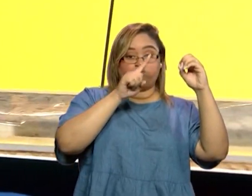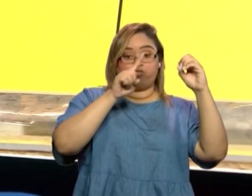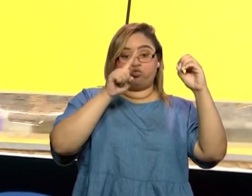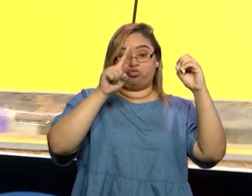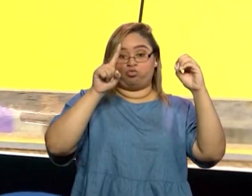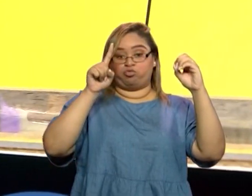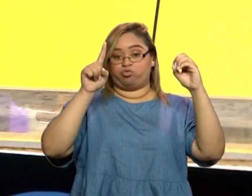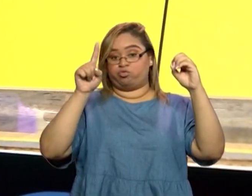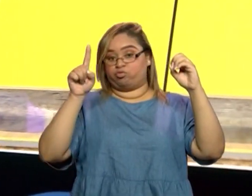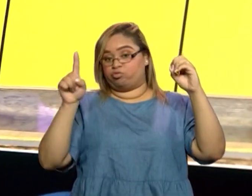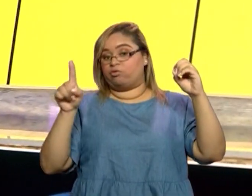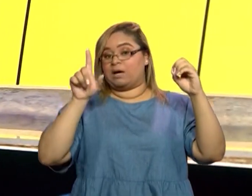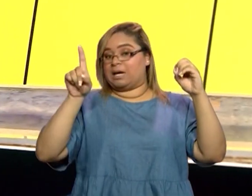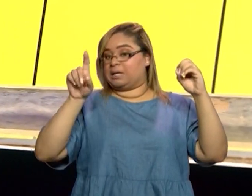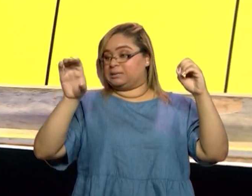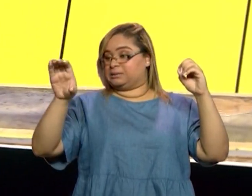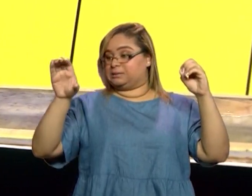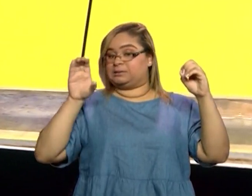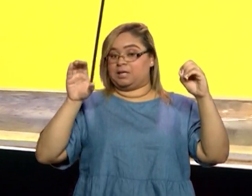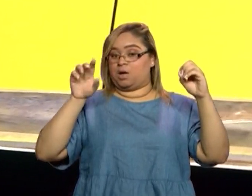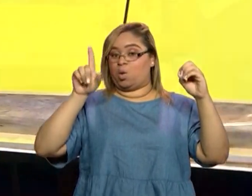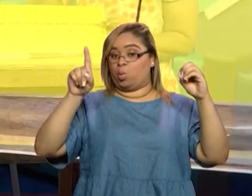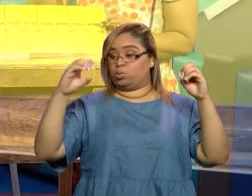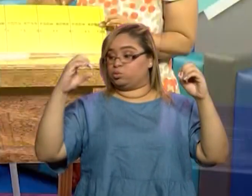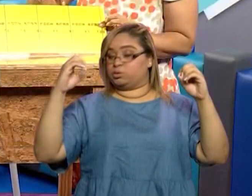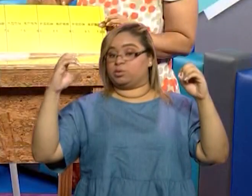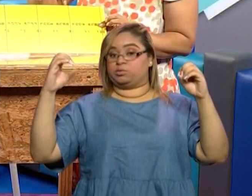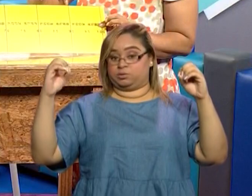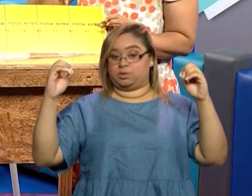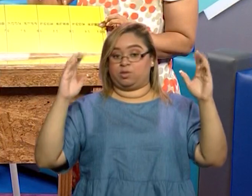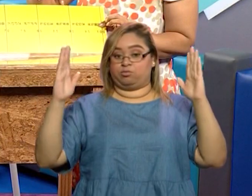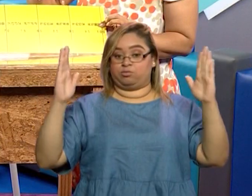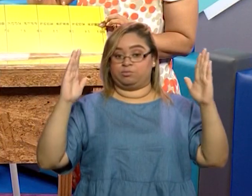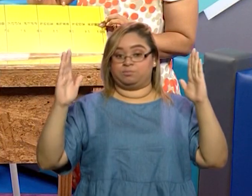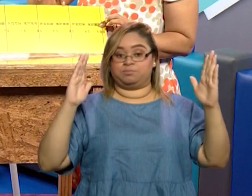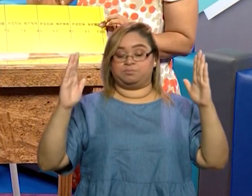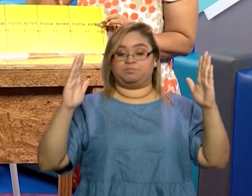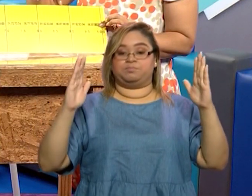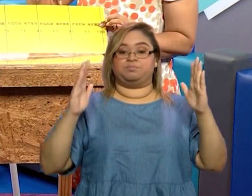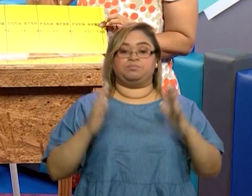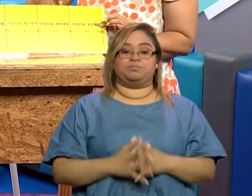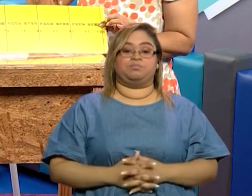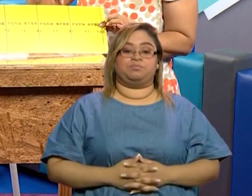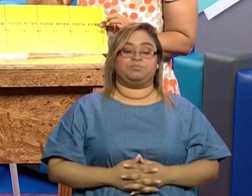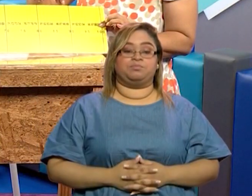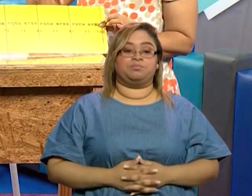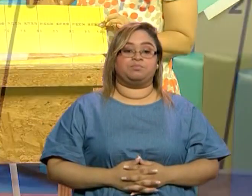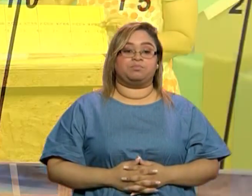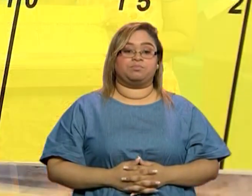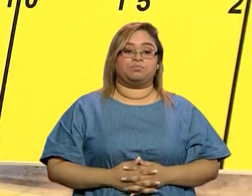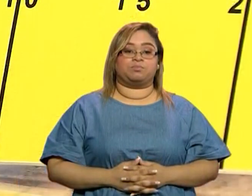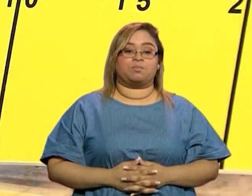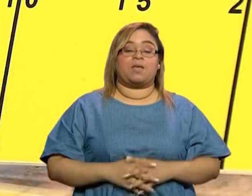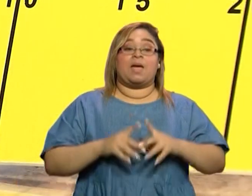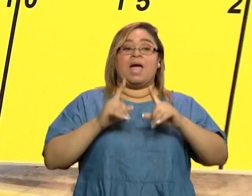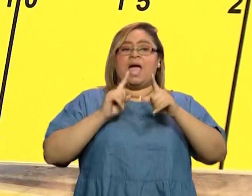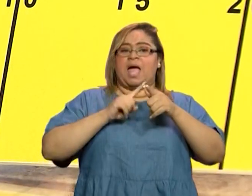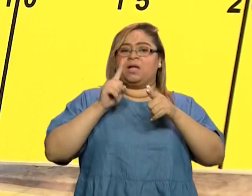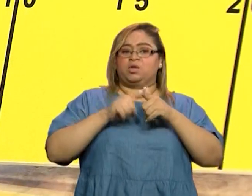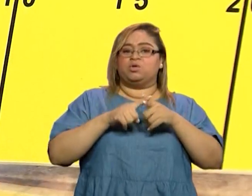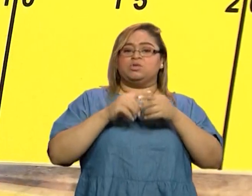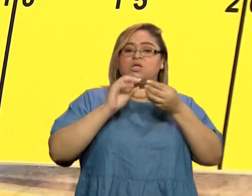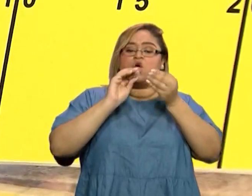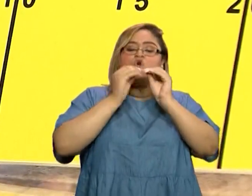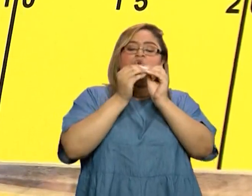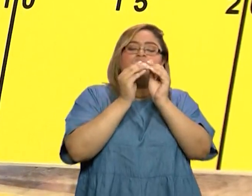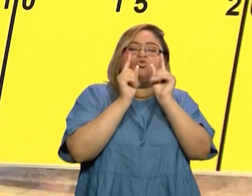izquierda, están los centímetros, que son entre una rayita y otra. En este espacio hay un